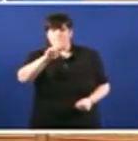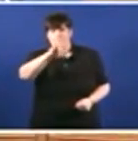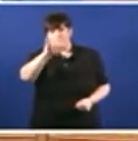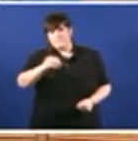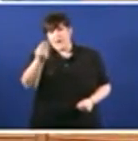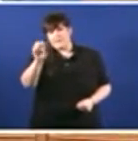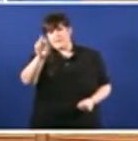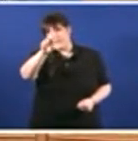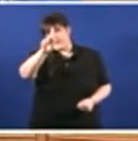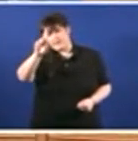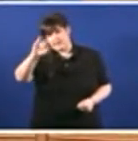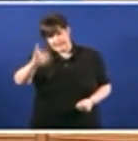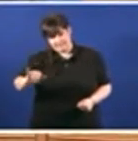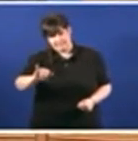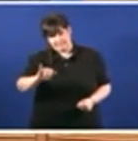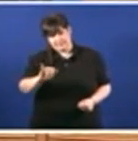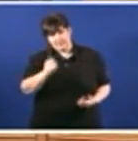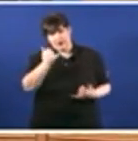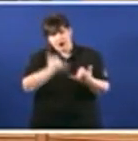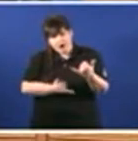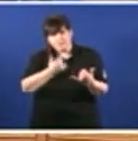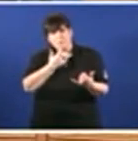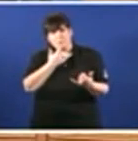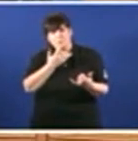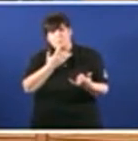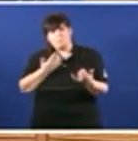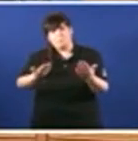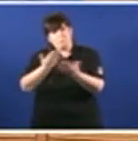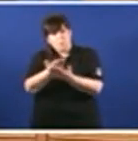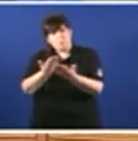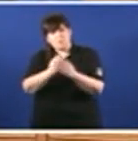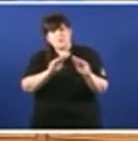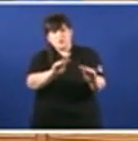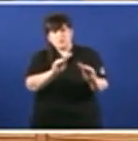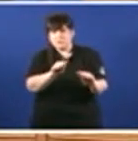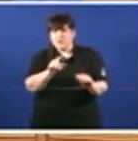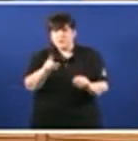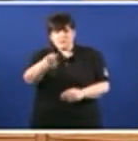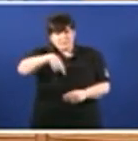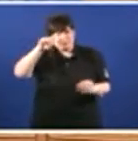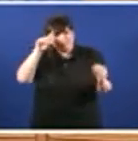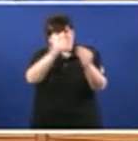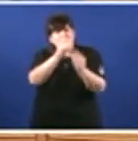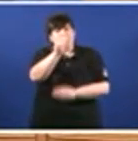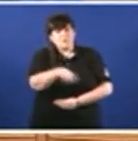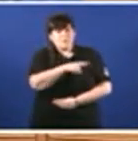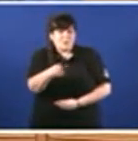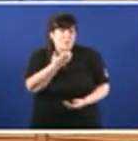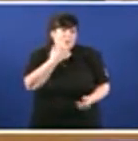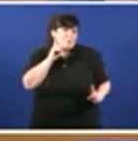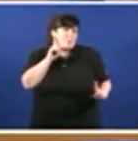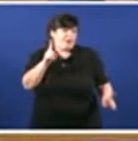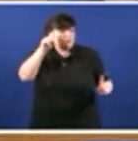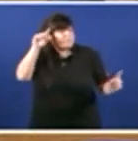durante dazasete anos con que as propostas do señor Vázquez sí ou non Si estaba de acordo por que mudou de opinión